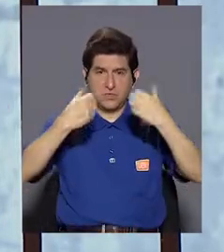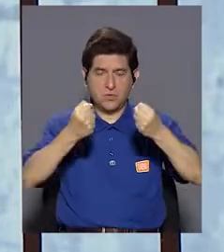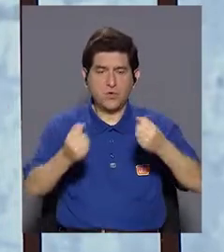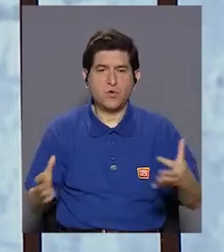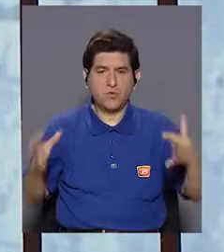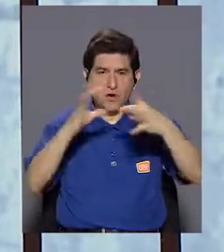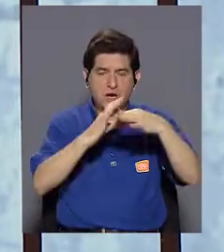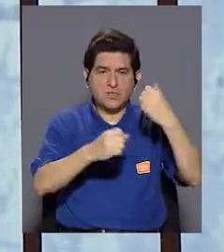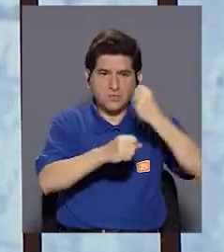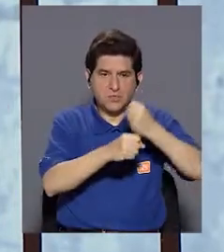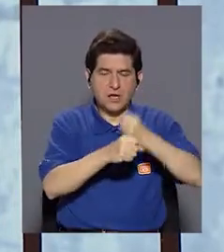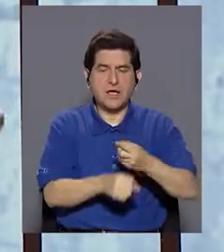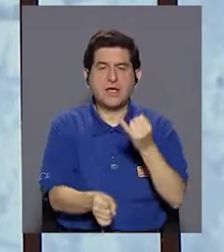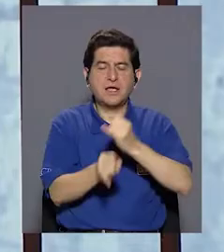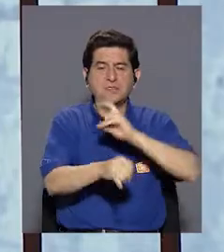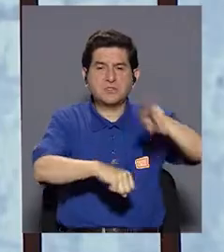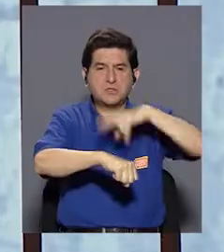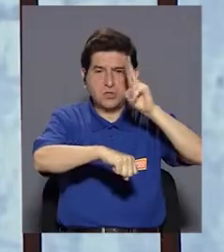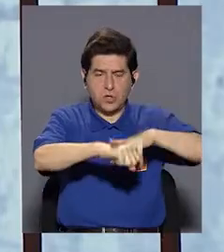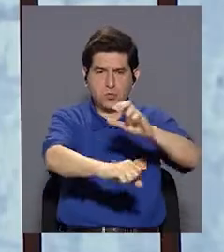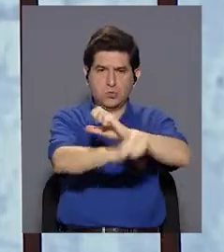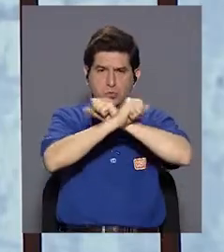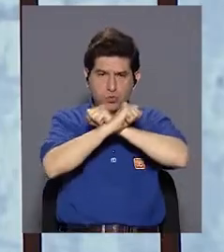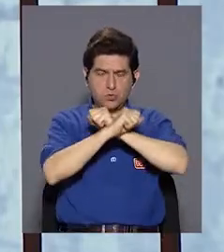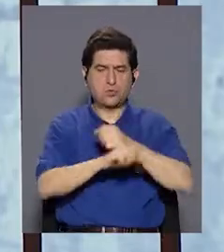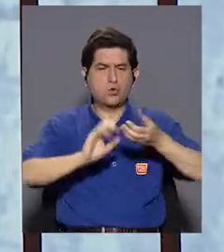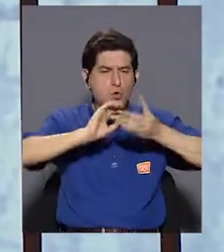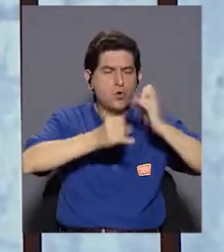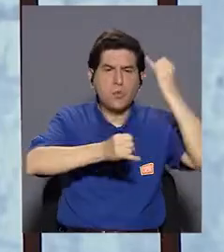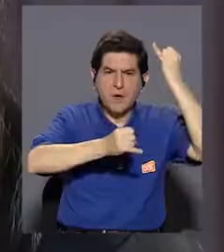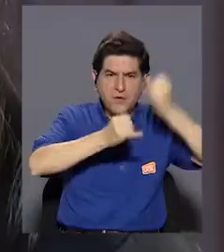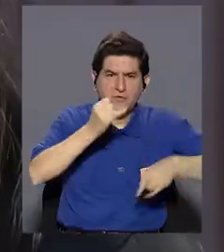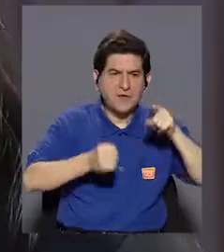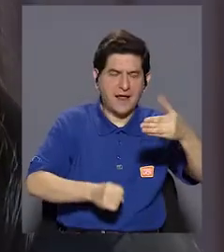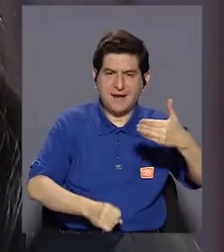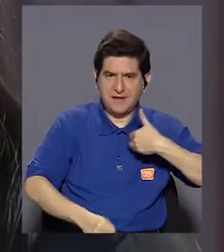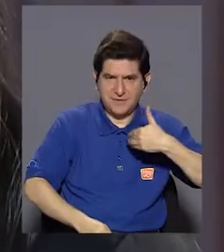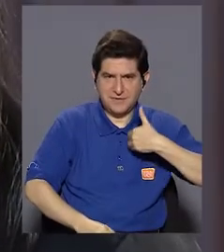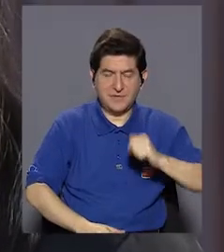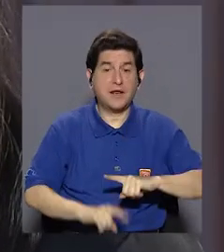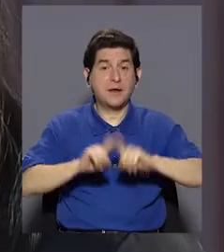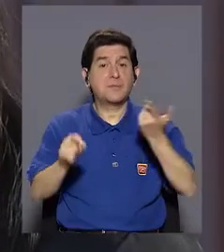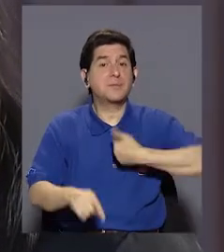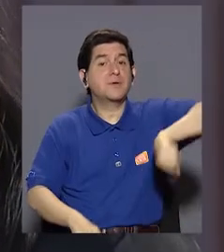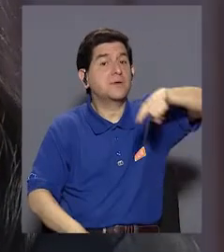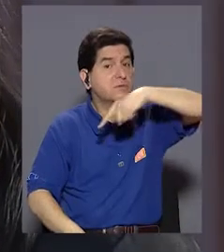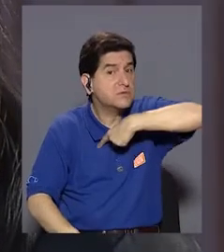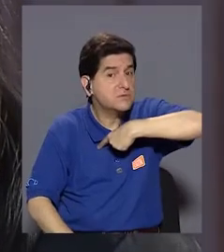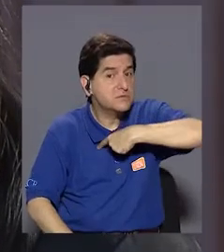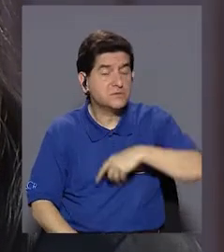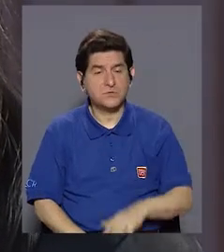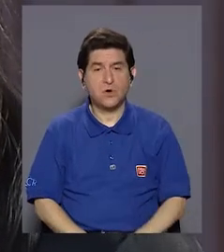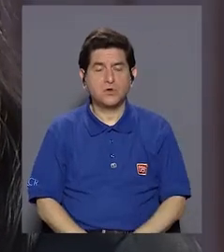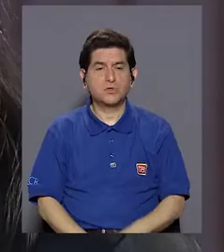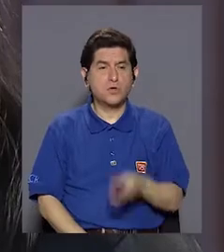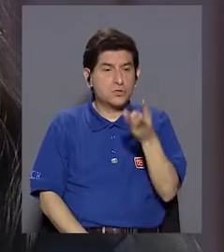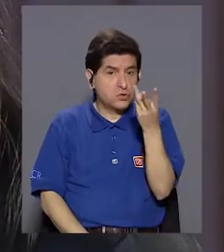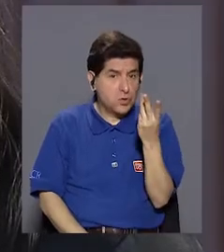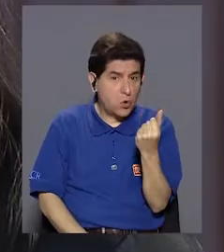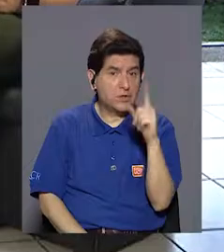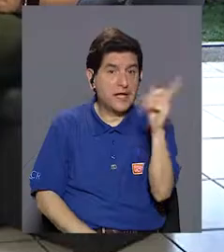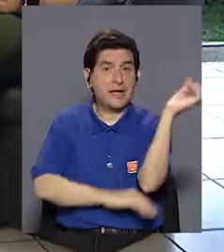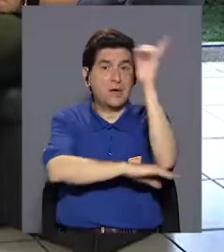relacionadas con la ocupación, como Instituto Nacional de Seguros, cuánto es el dato final que ellos tienen de esto, pero nosotros hemos llegado a